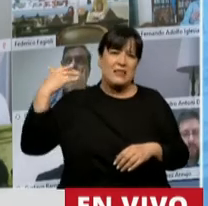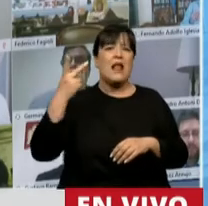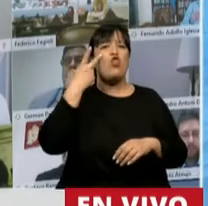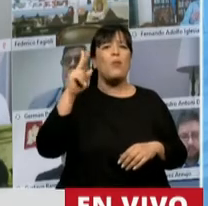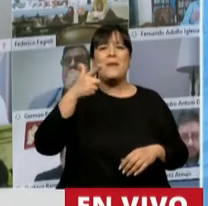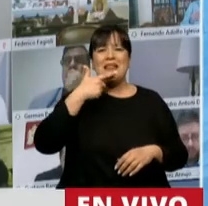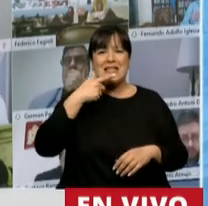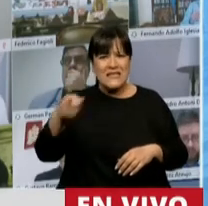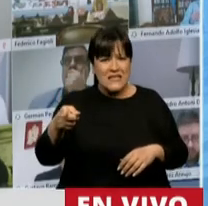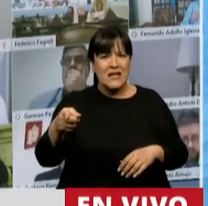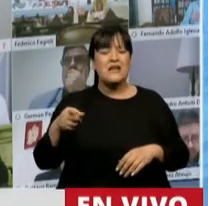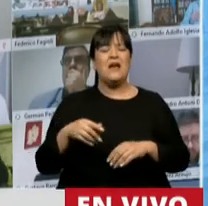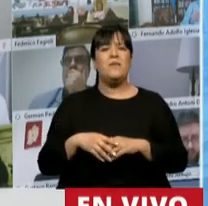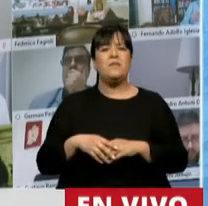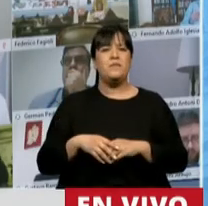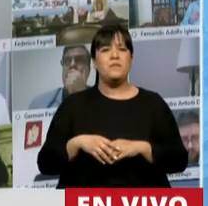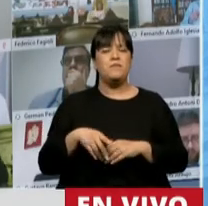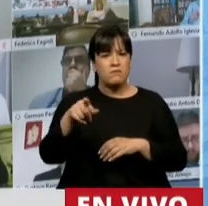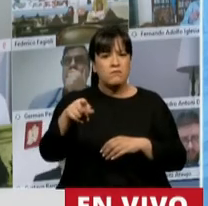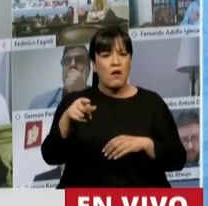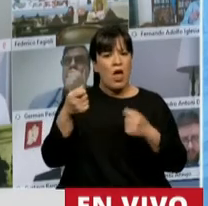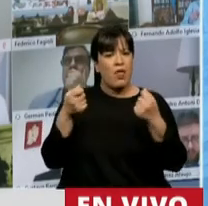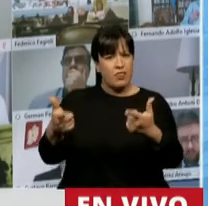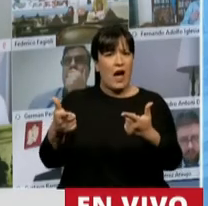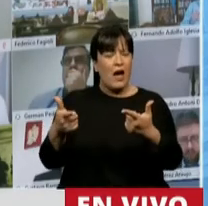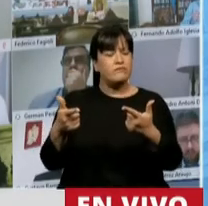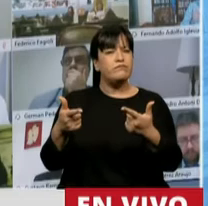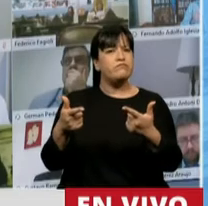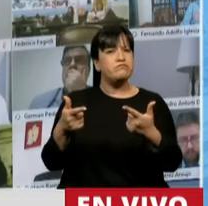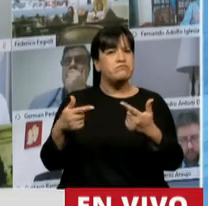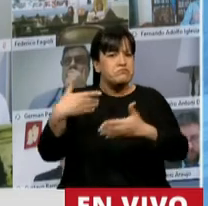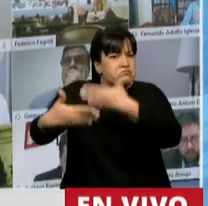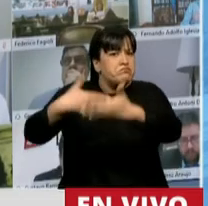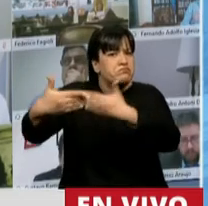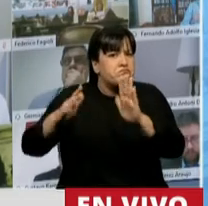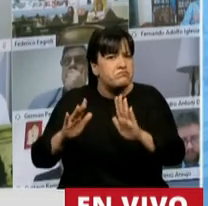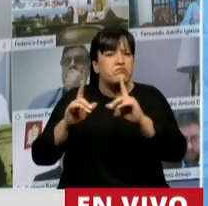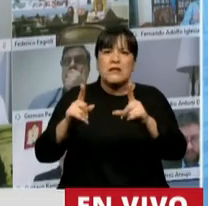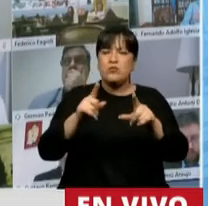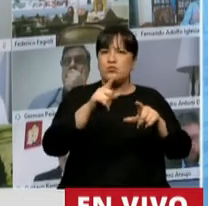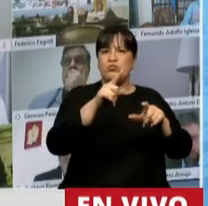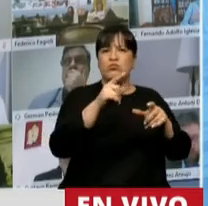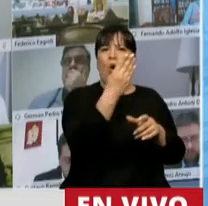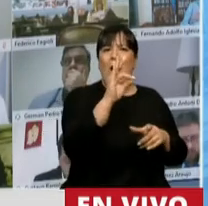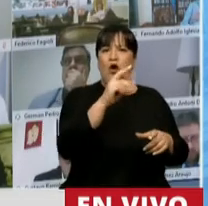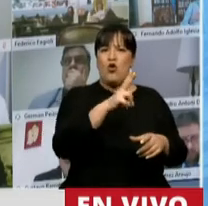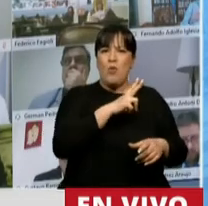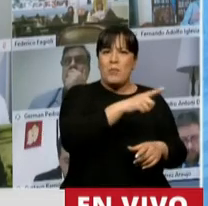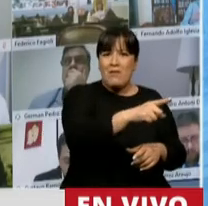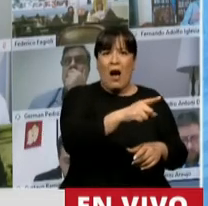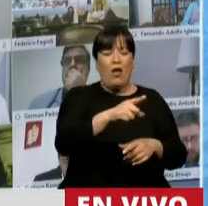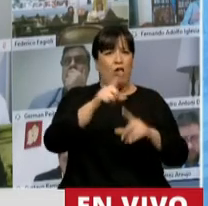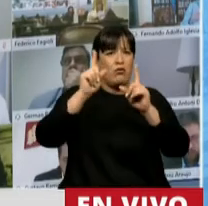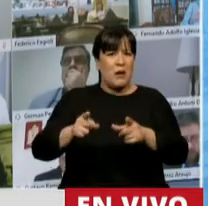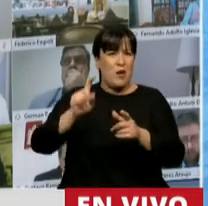es el que favorece estas prácticas que tienen los privados y que vulneran derechos de los